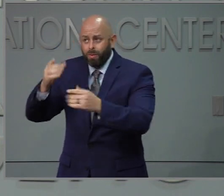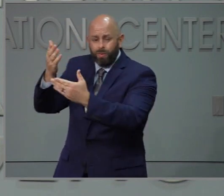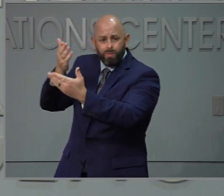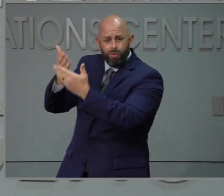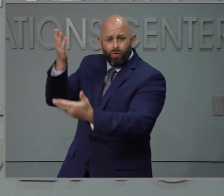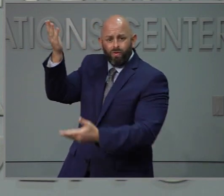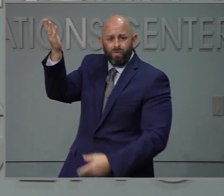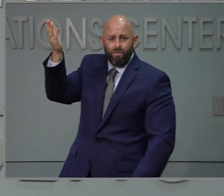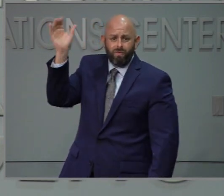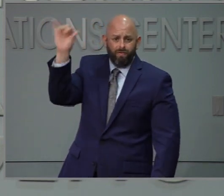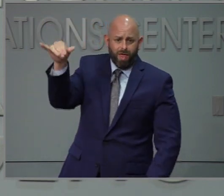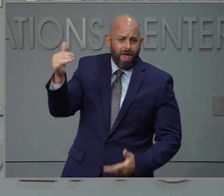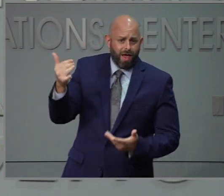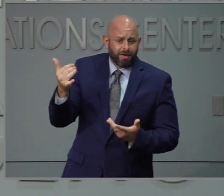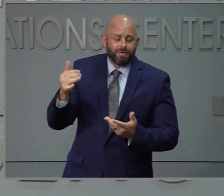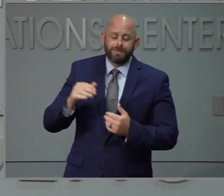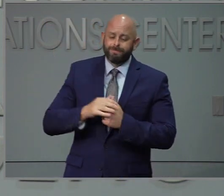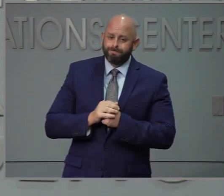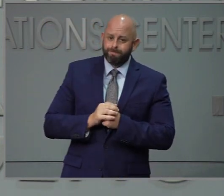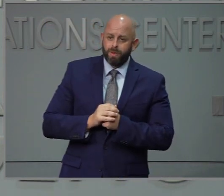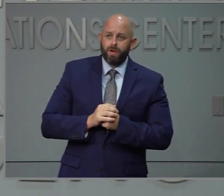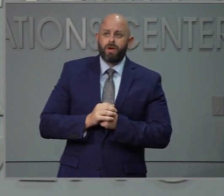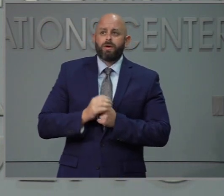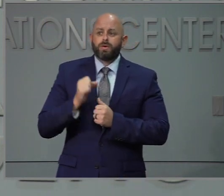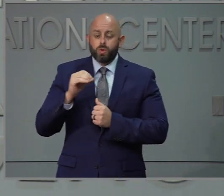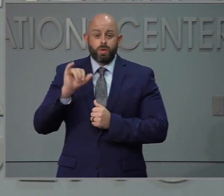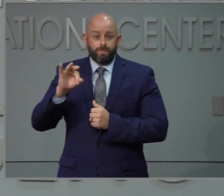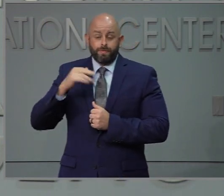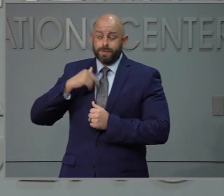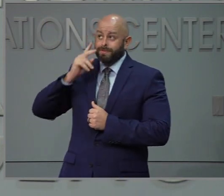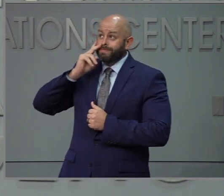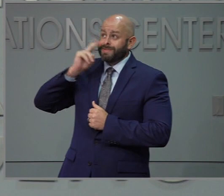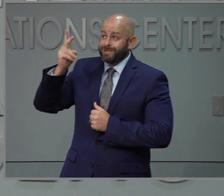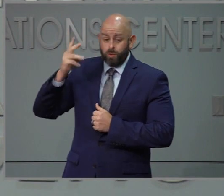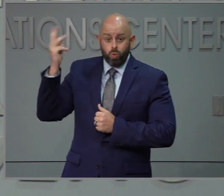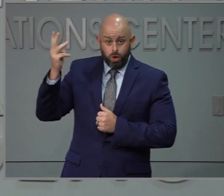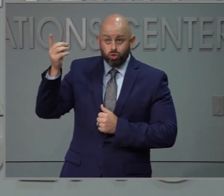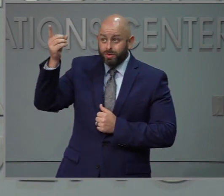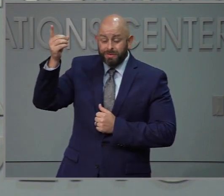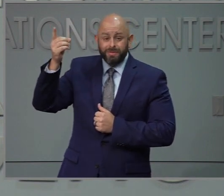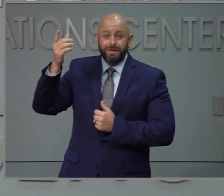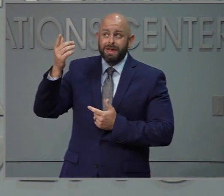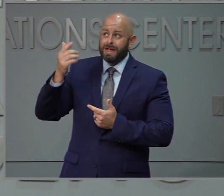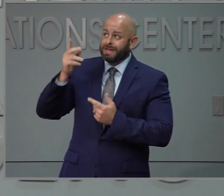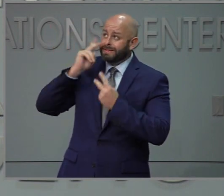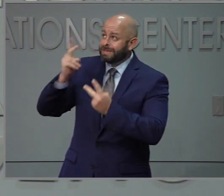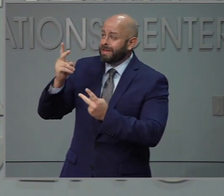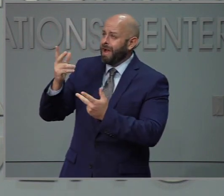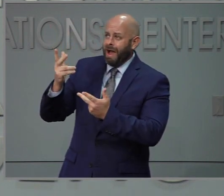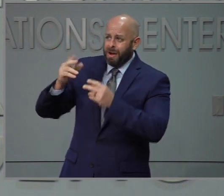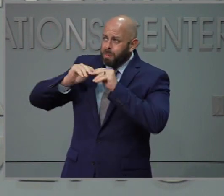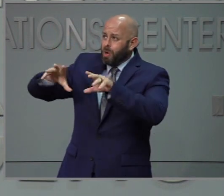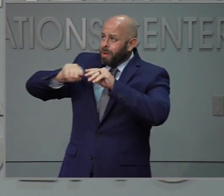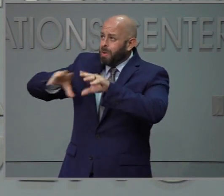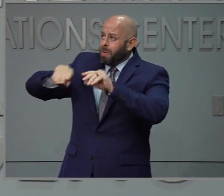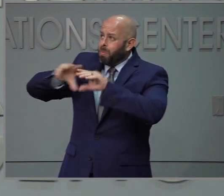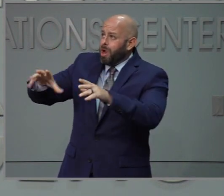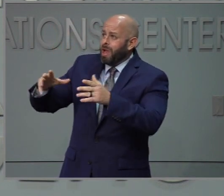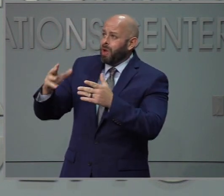esta es la señal equivocada para mandar y nosotros sabemos que se ha comprobado